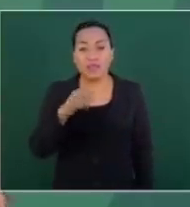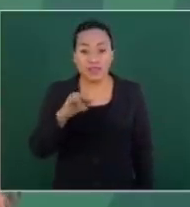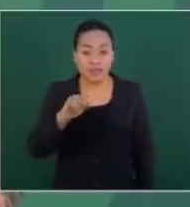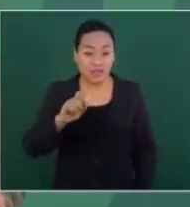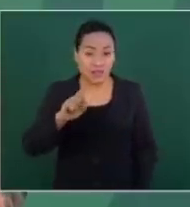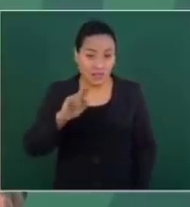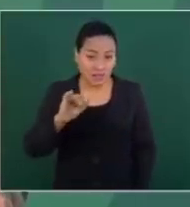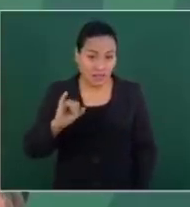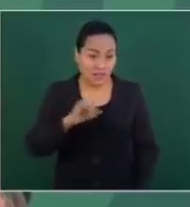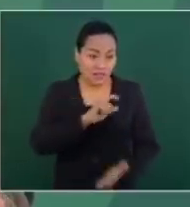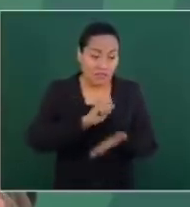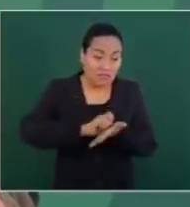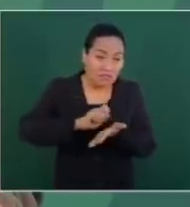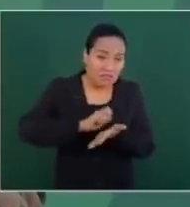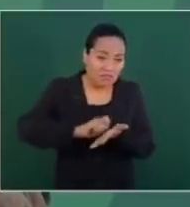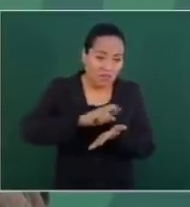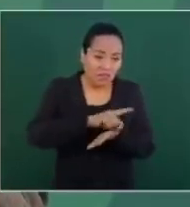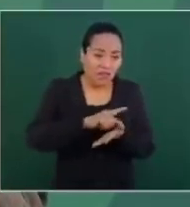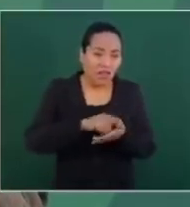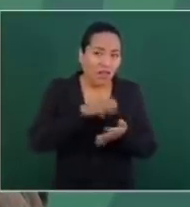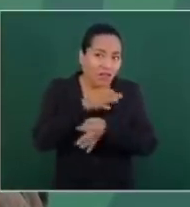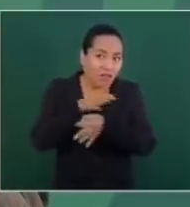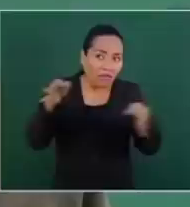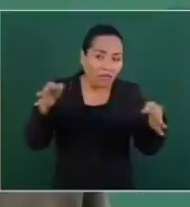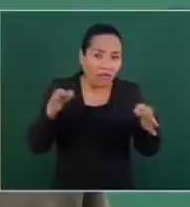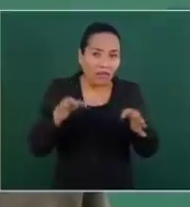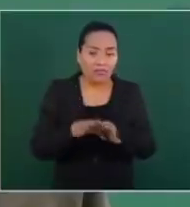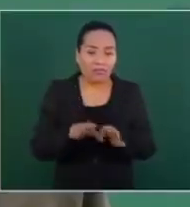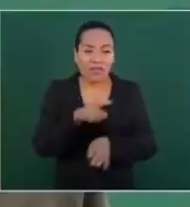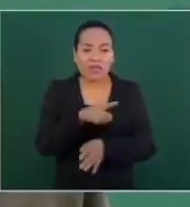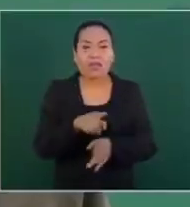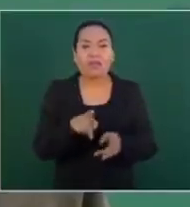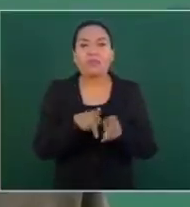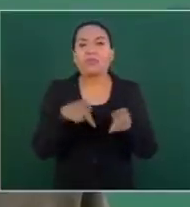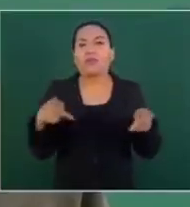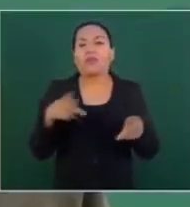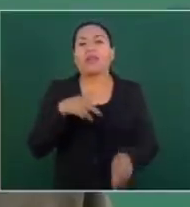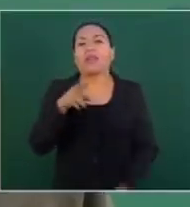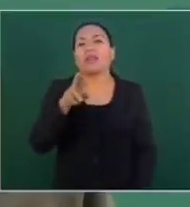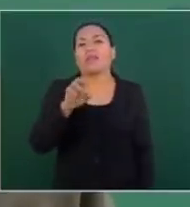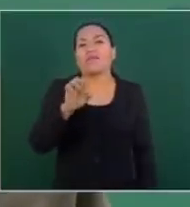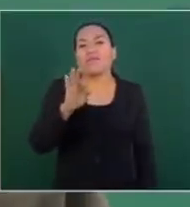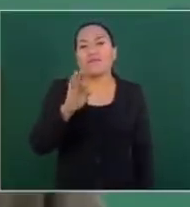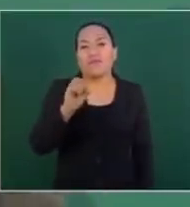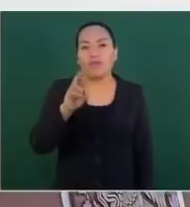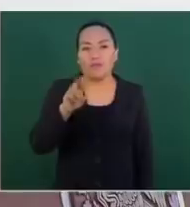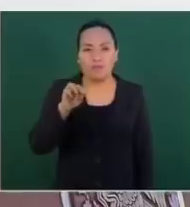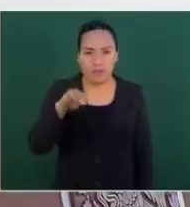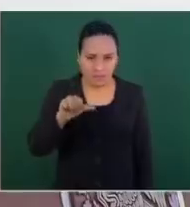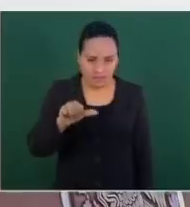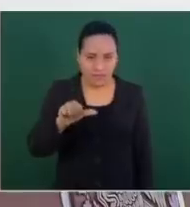en Reforma y